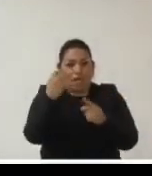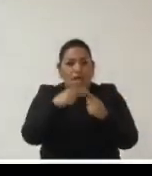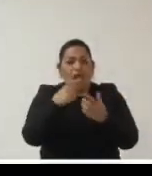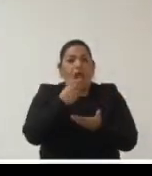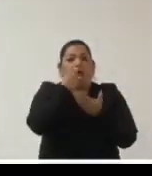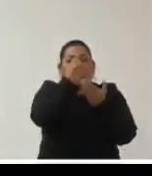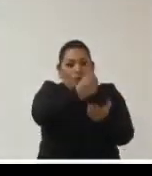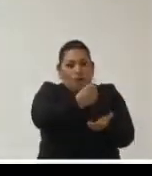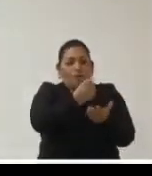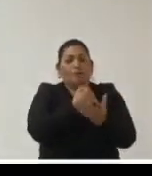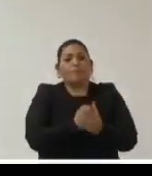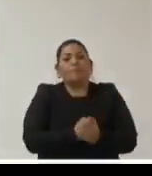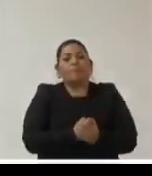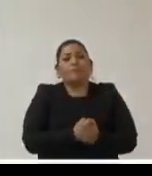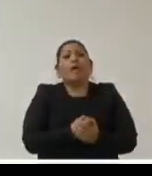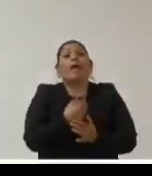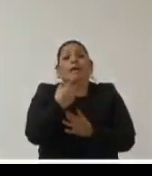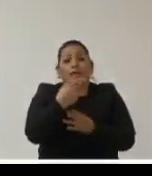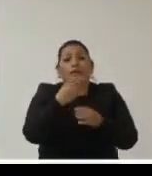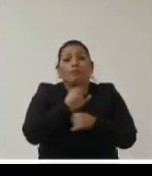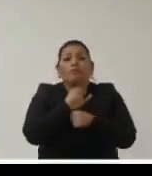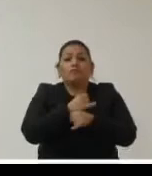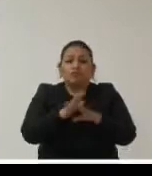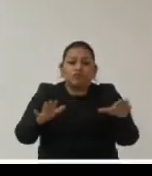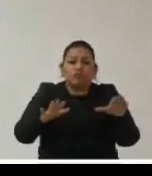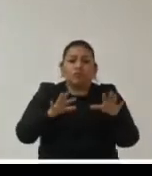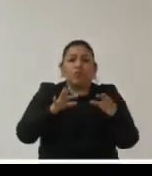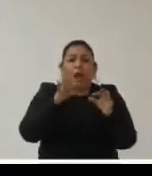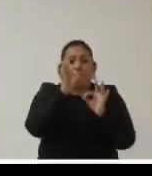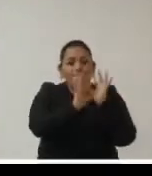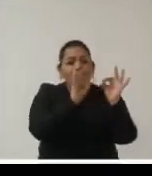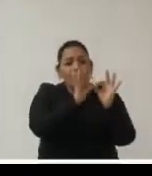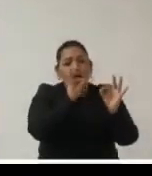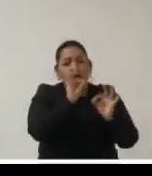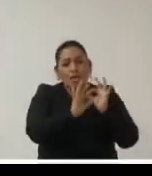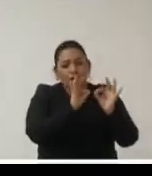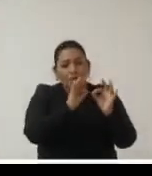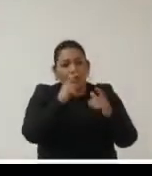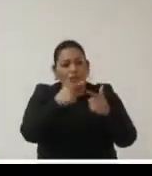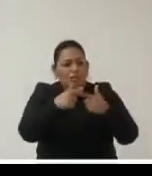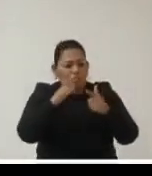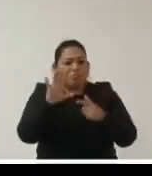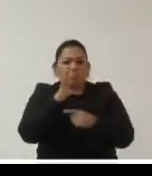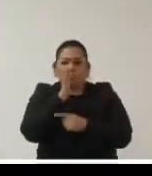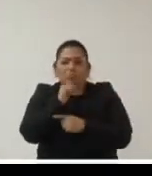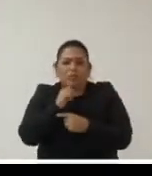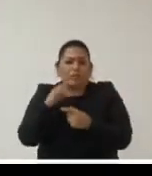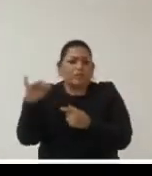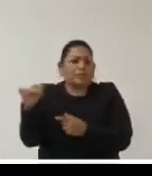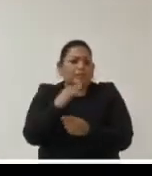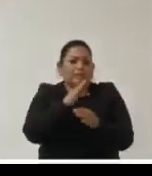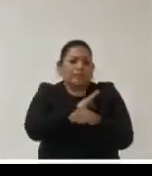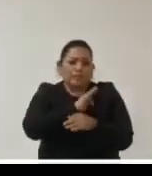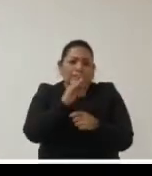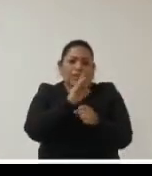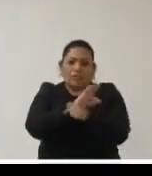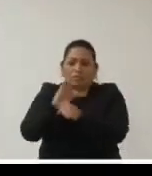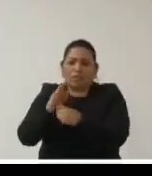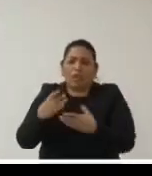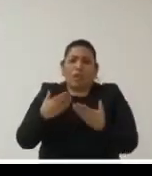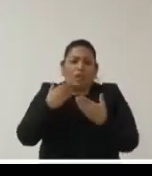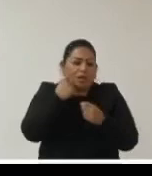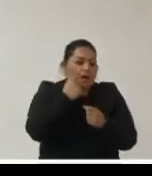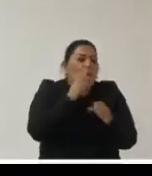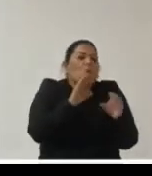económica también informar sobre el cumplimiento y que sea verificable hacer programas de auditoría para todo